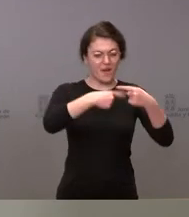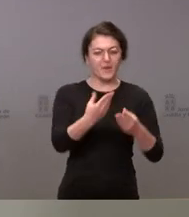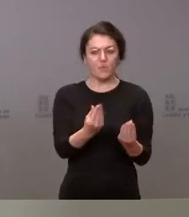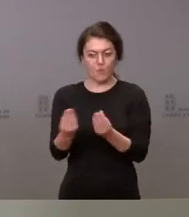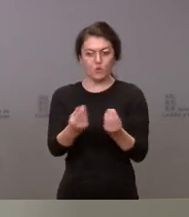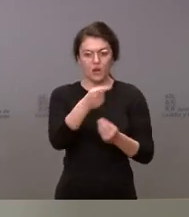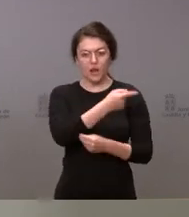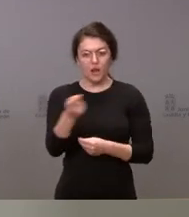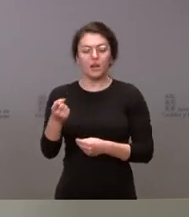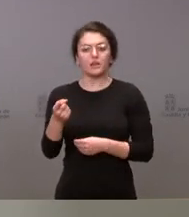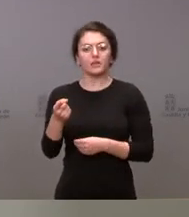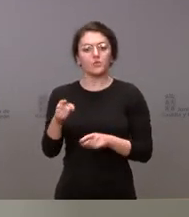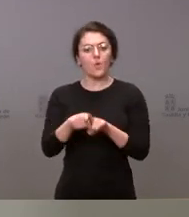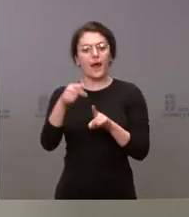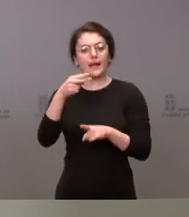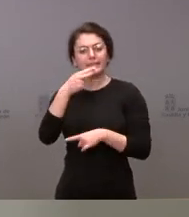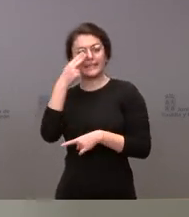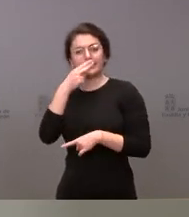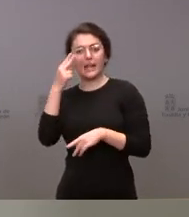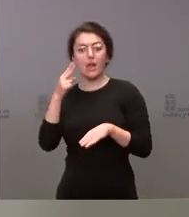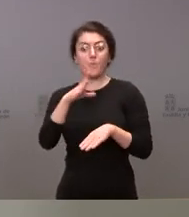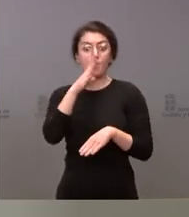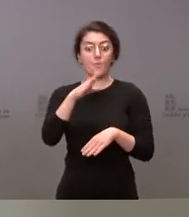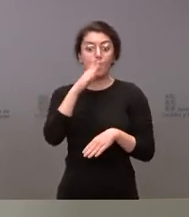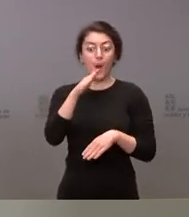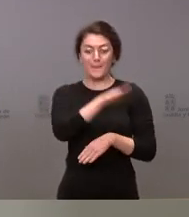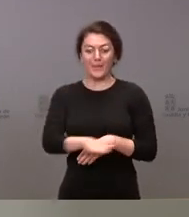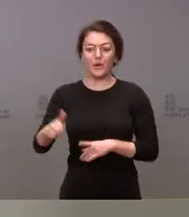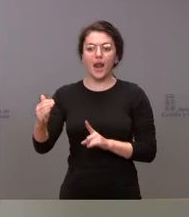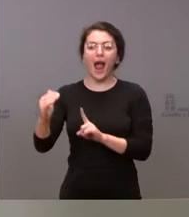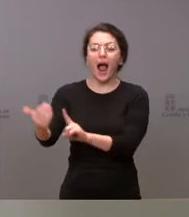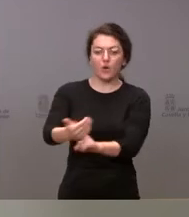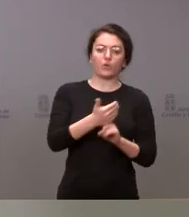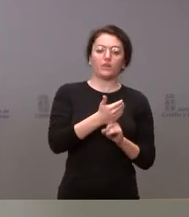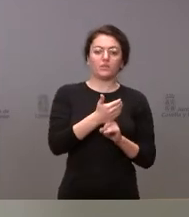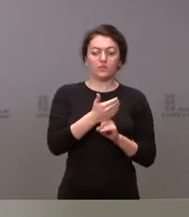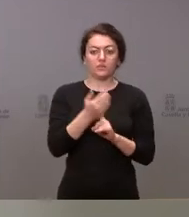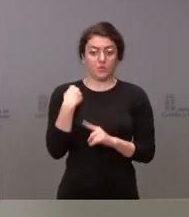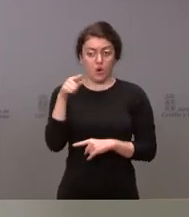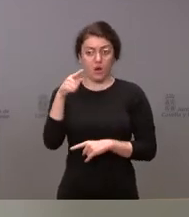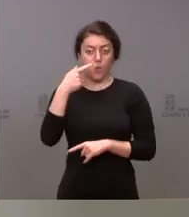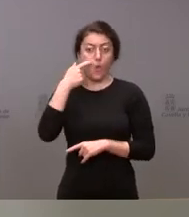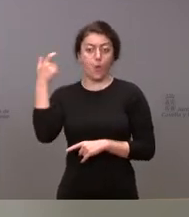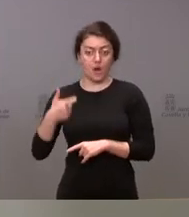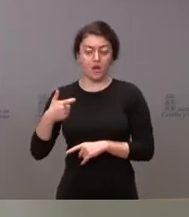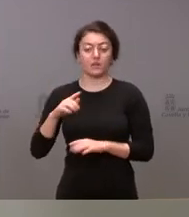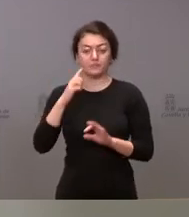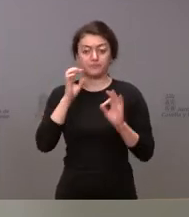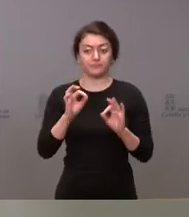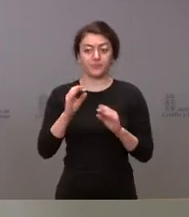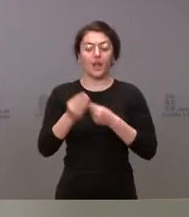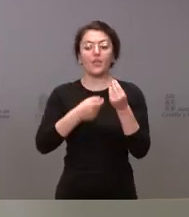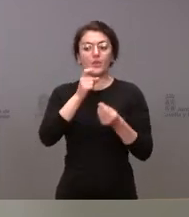mostrando en este momento interés por acoger a menores procedentes de Ucrania. El cauce más adecuado